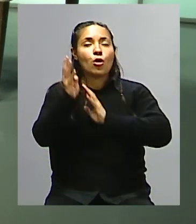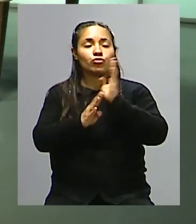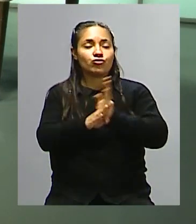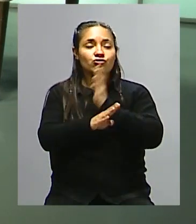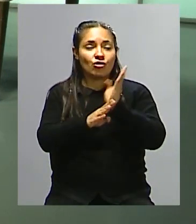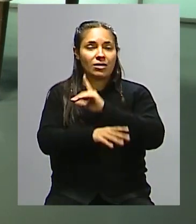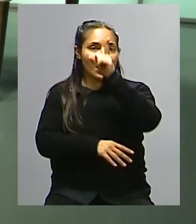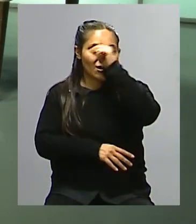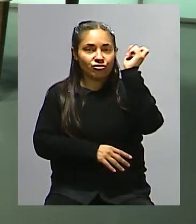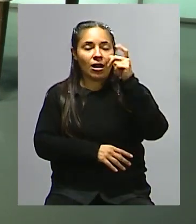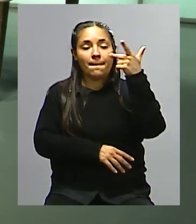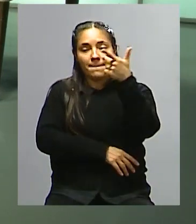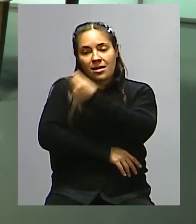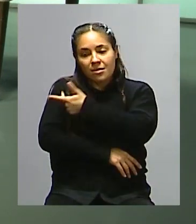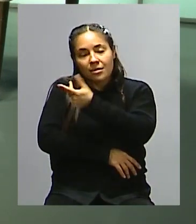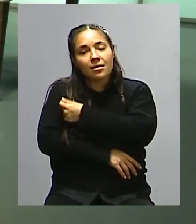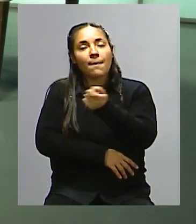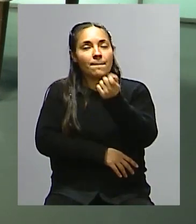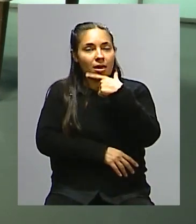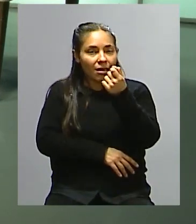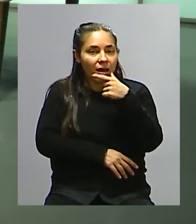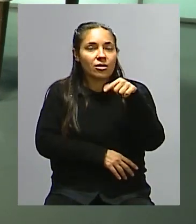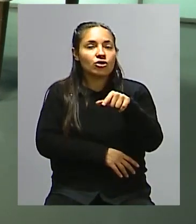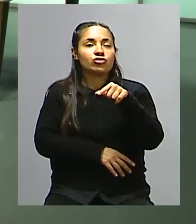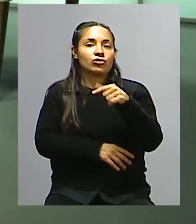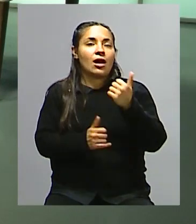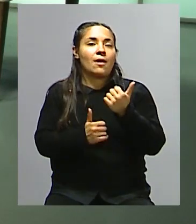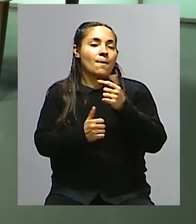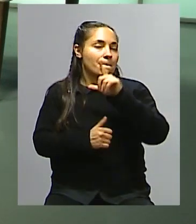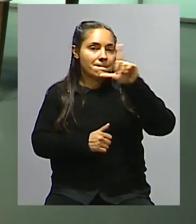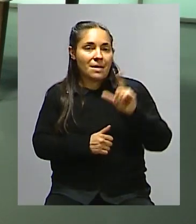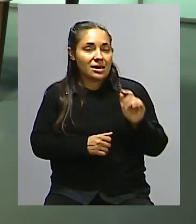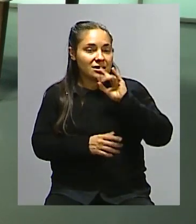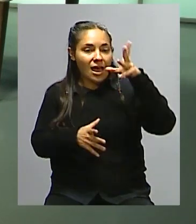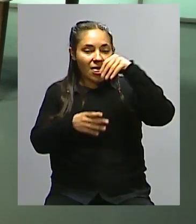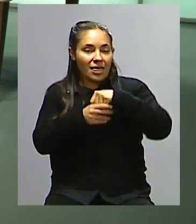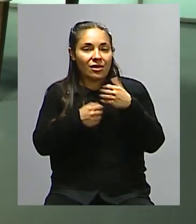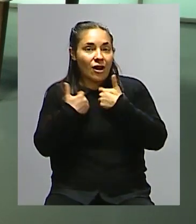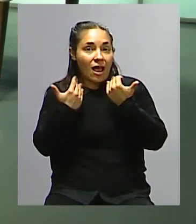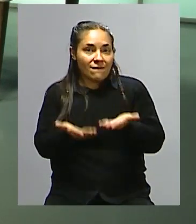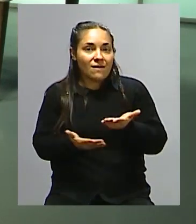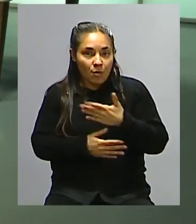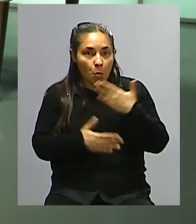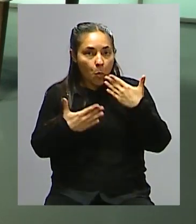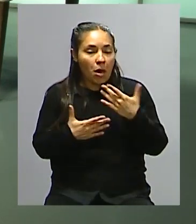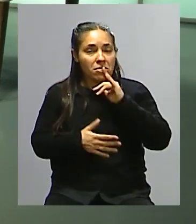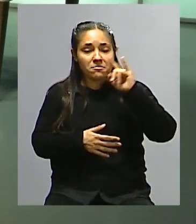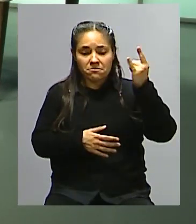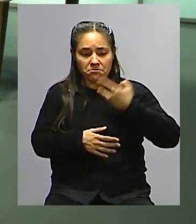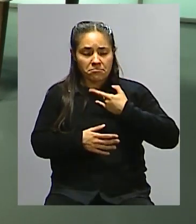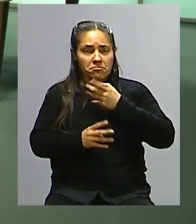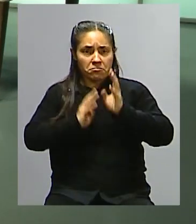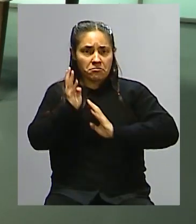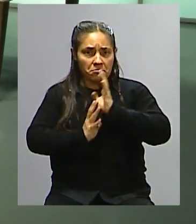medicamentos, de vacunas, eso obviamente es una ventaja amplia para cualquier nación del mundo, poder autoabastecerse